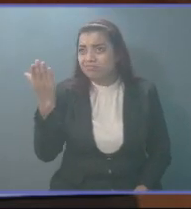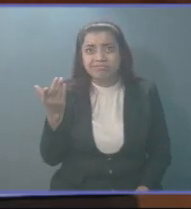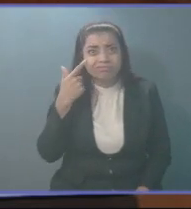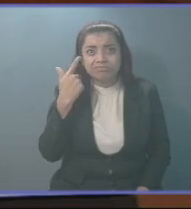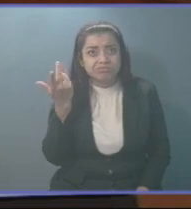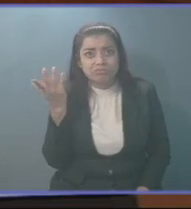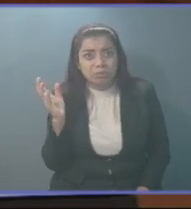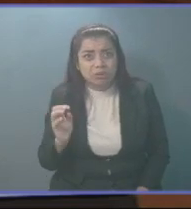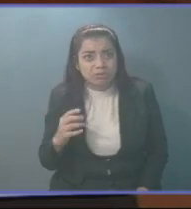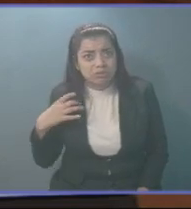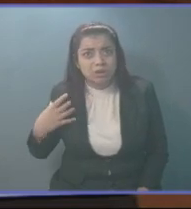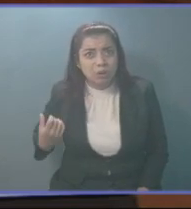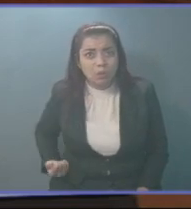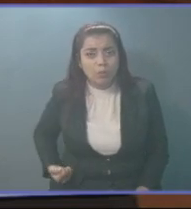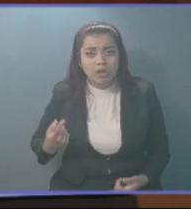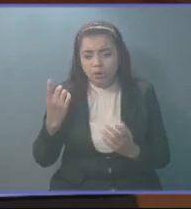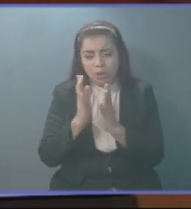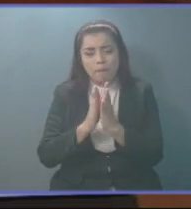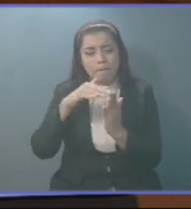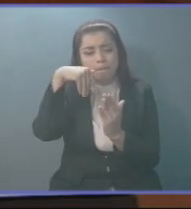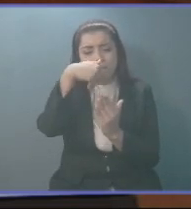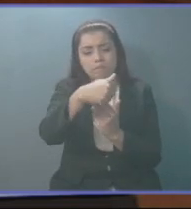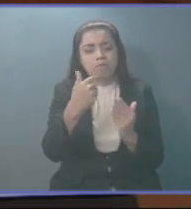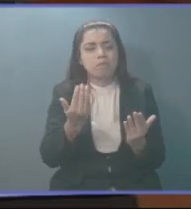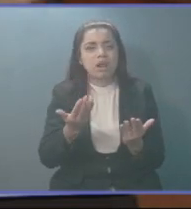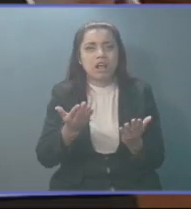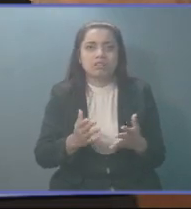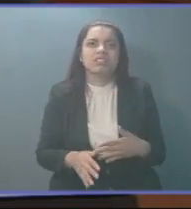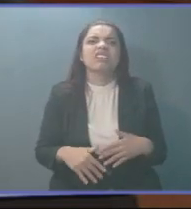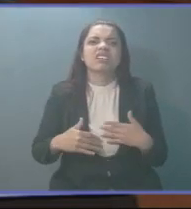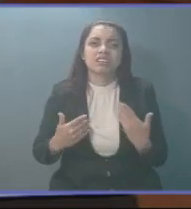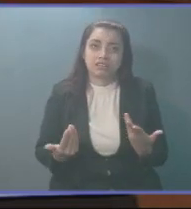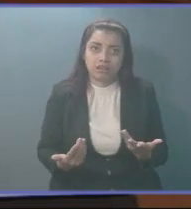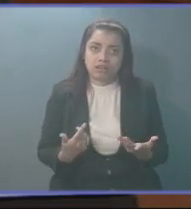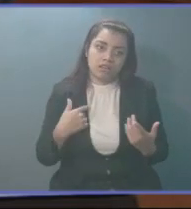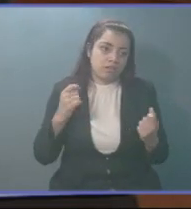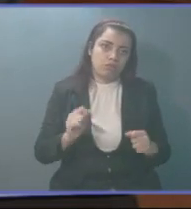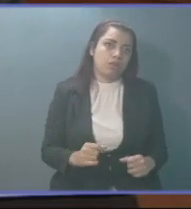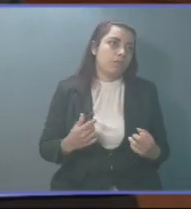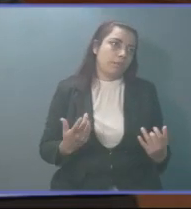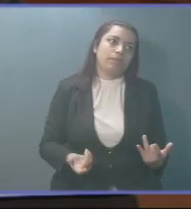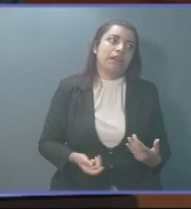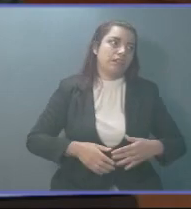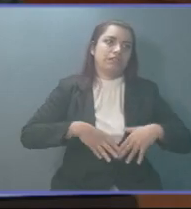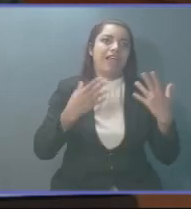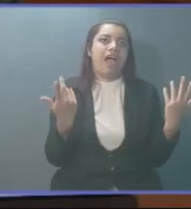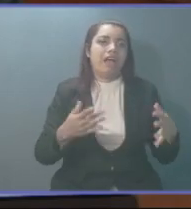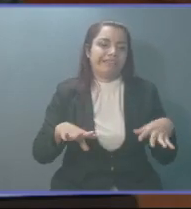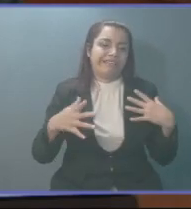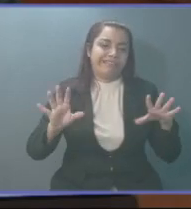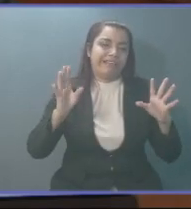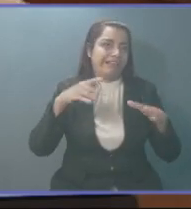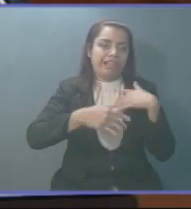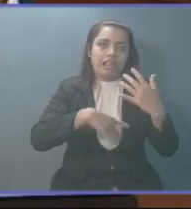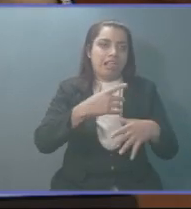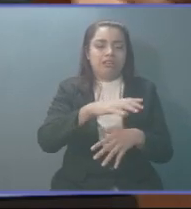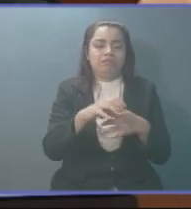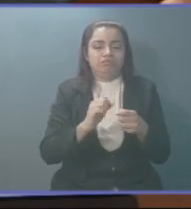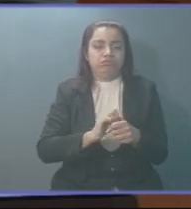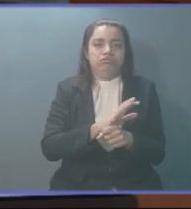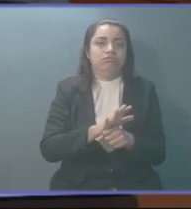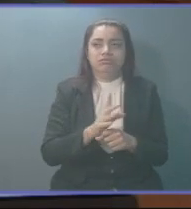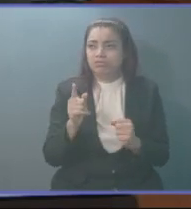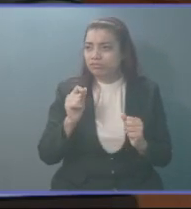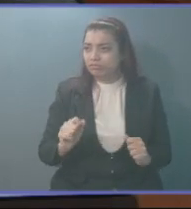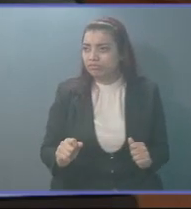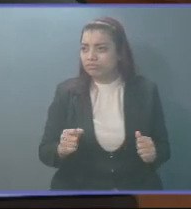entregar siquiera un plan. Y ya no lo podemos seguir esperando realmente. No podemos esperar